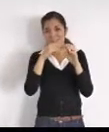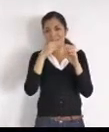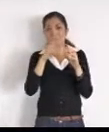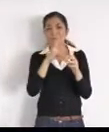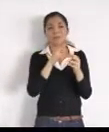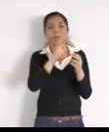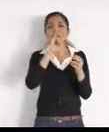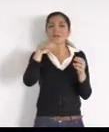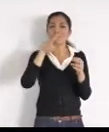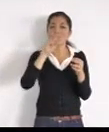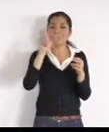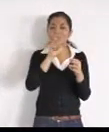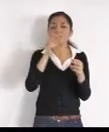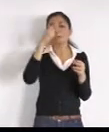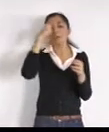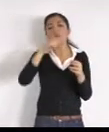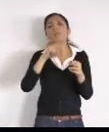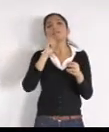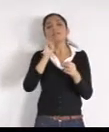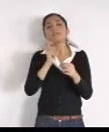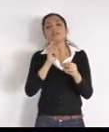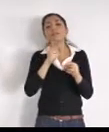encontraste, para poderlo resolver, a la brevedad,